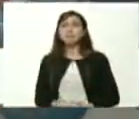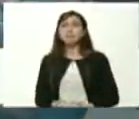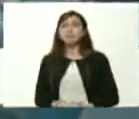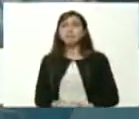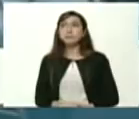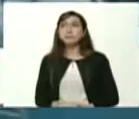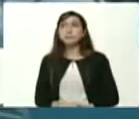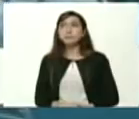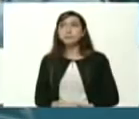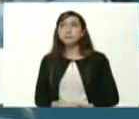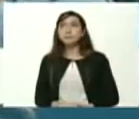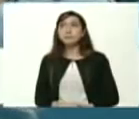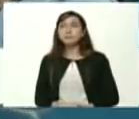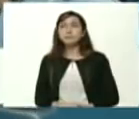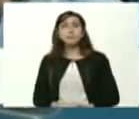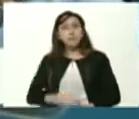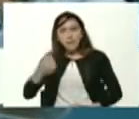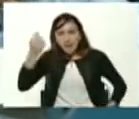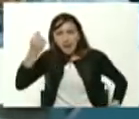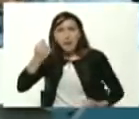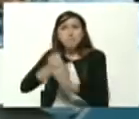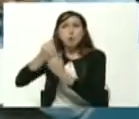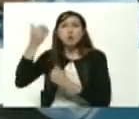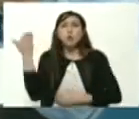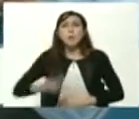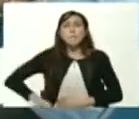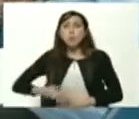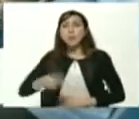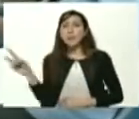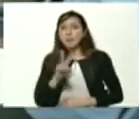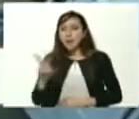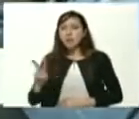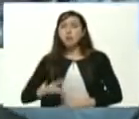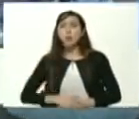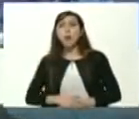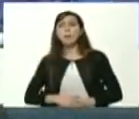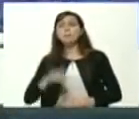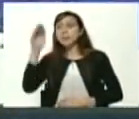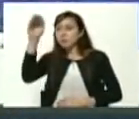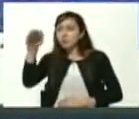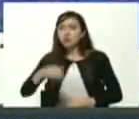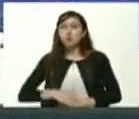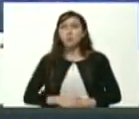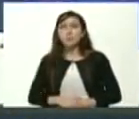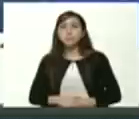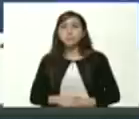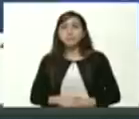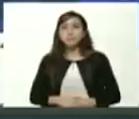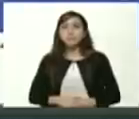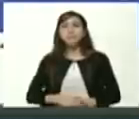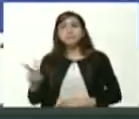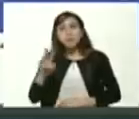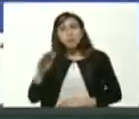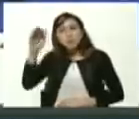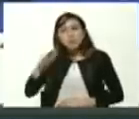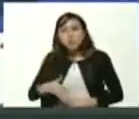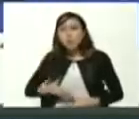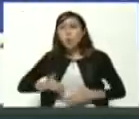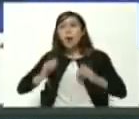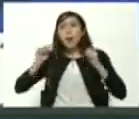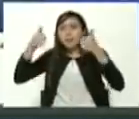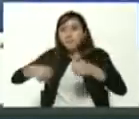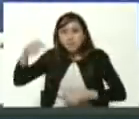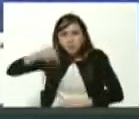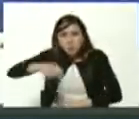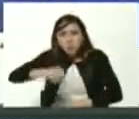es columna vertebral de venezuela de la venezuela del futuro la venezuela del futuro nace hoy